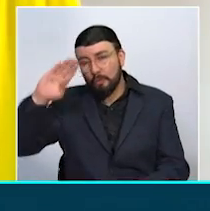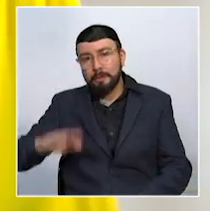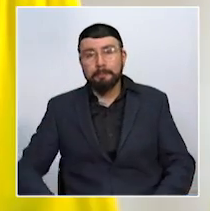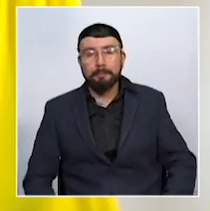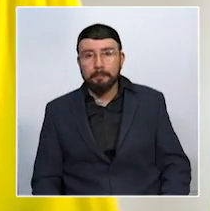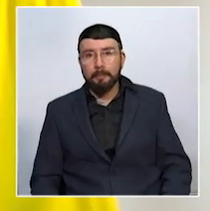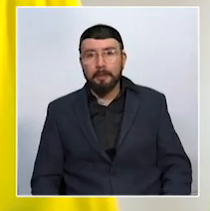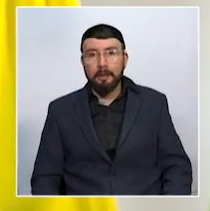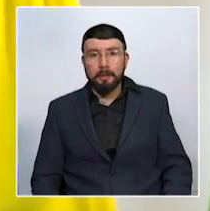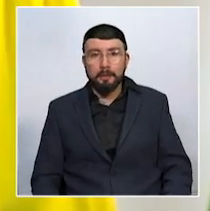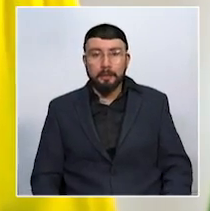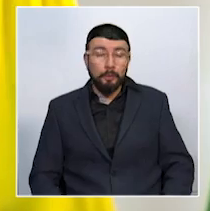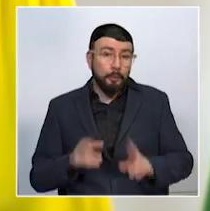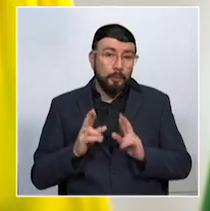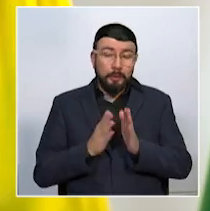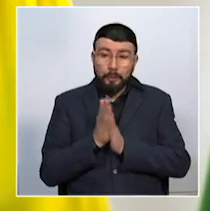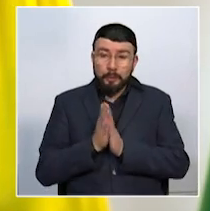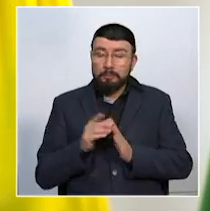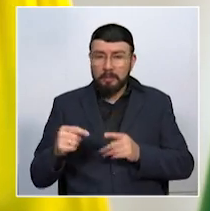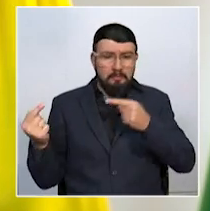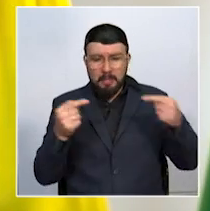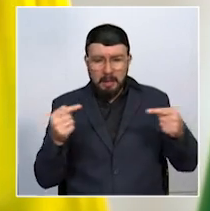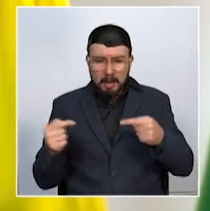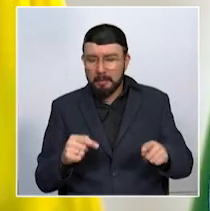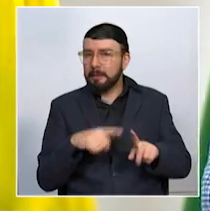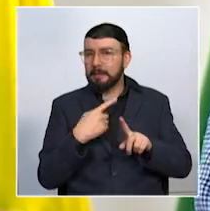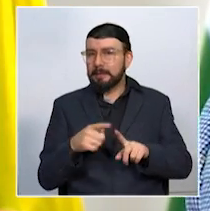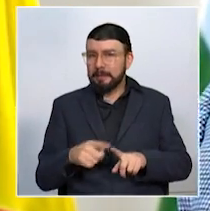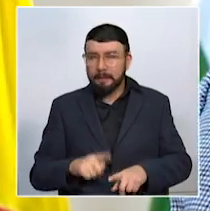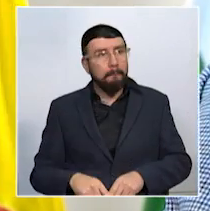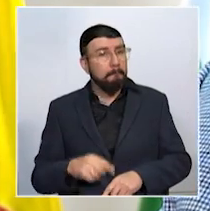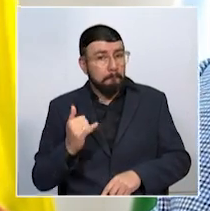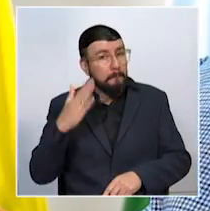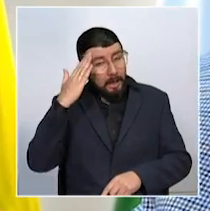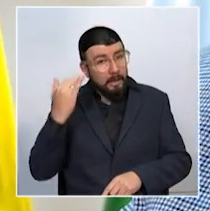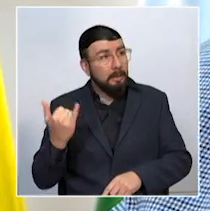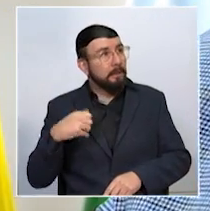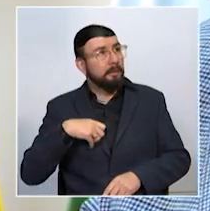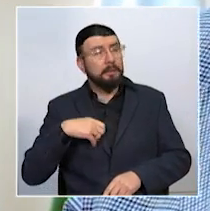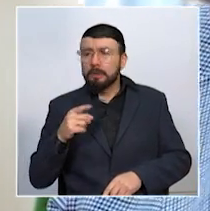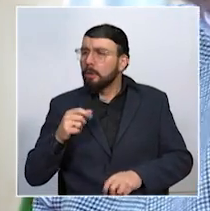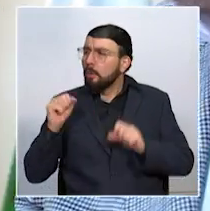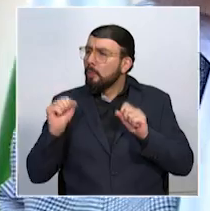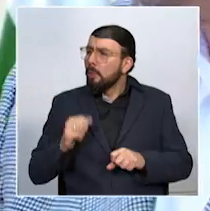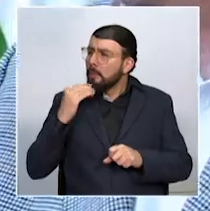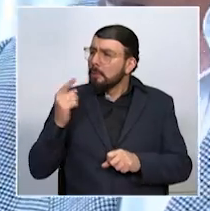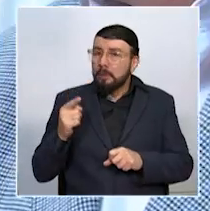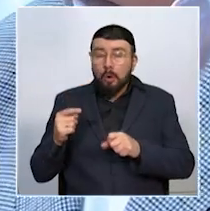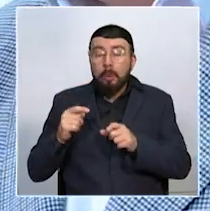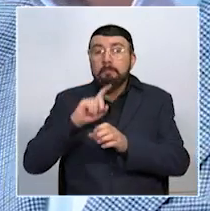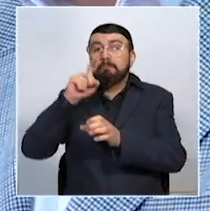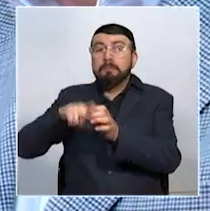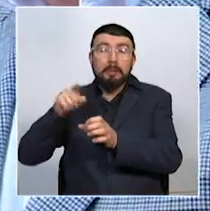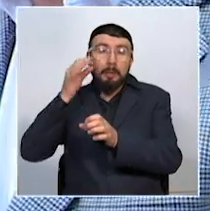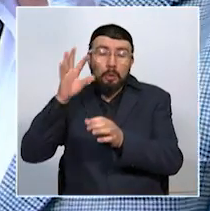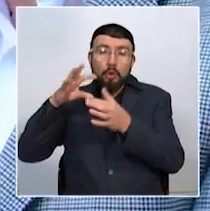Mucha ilusión con estos muchachos que están participando en las diferentes competencias, todavía hay obviamente posibilidades, inclusive en el ciclo olímpico, de que algunos deportistas